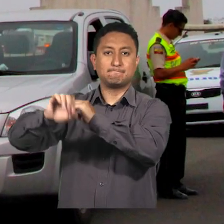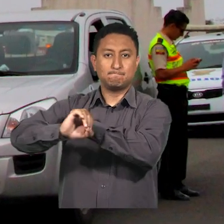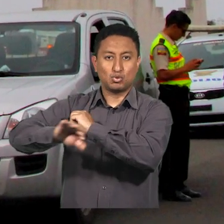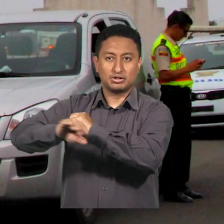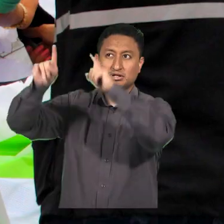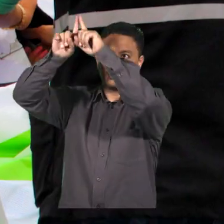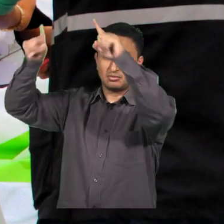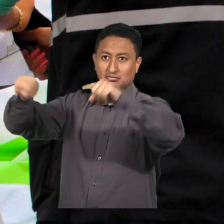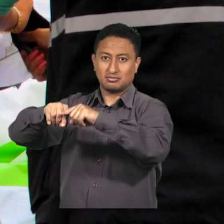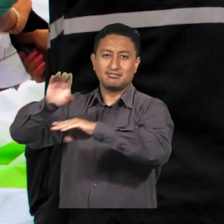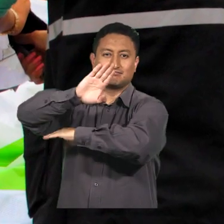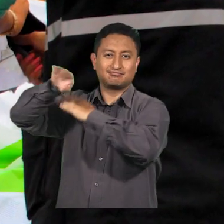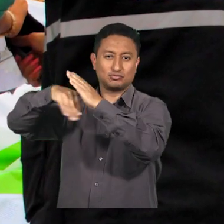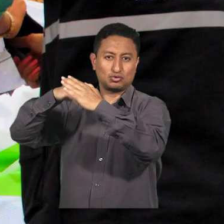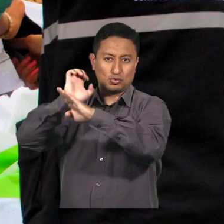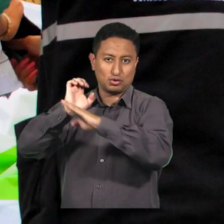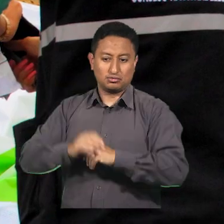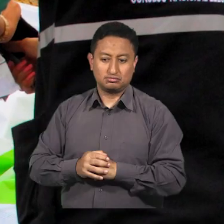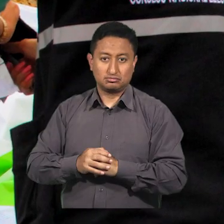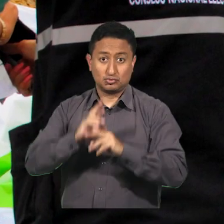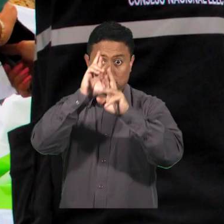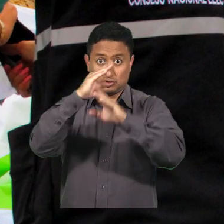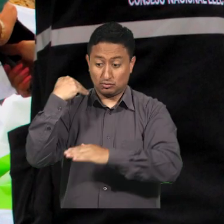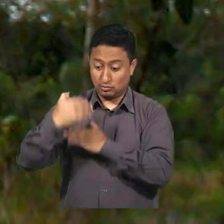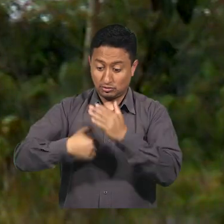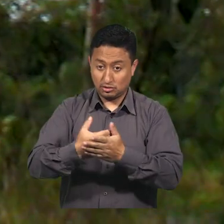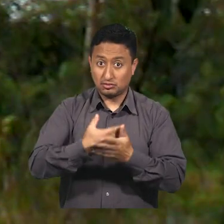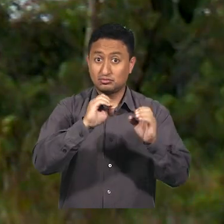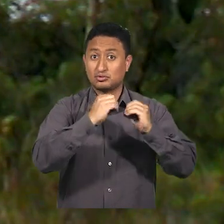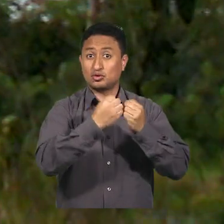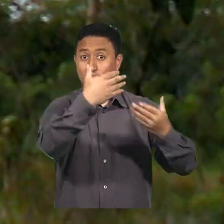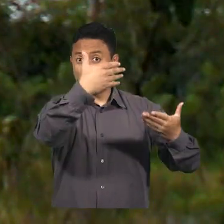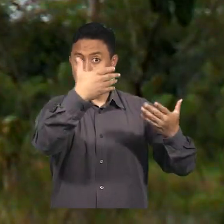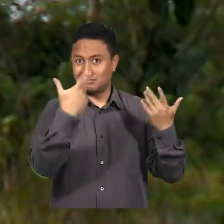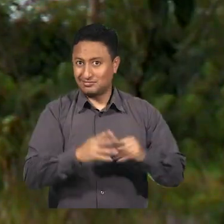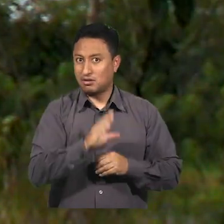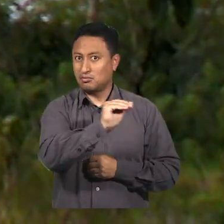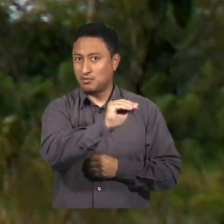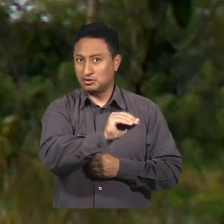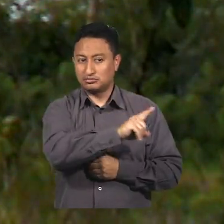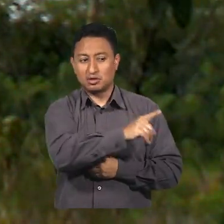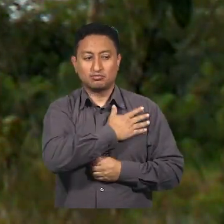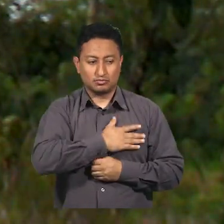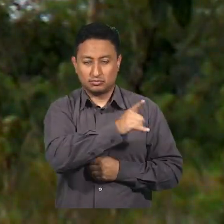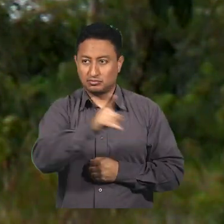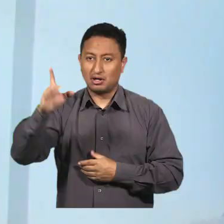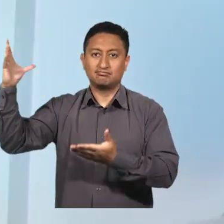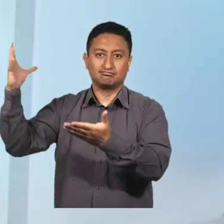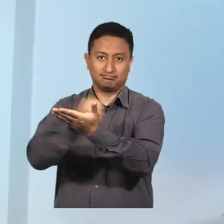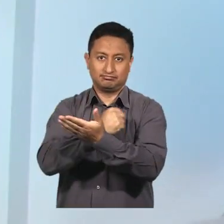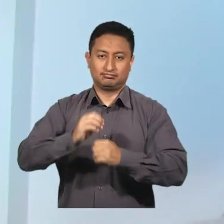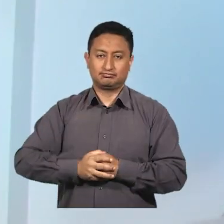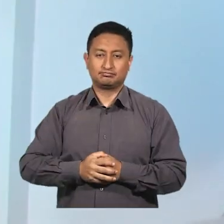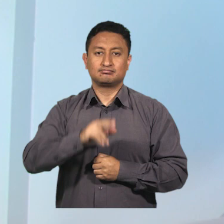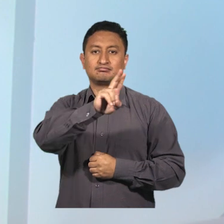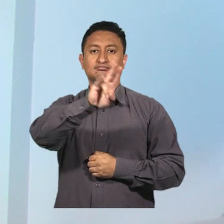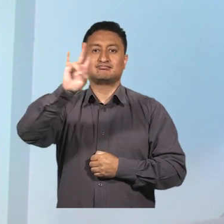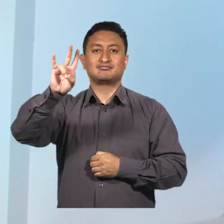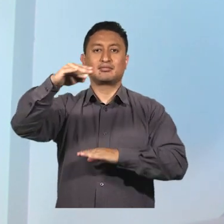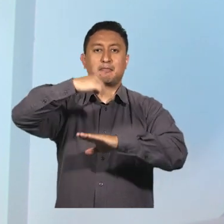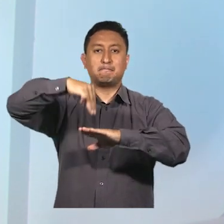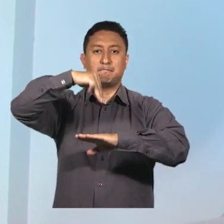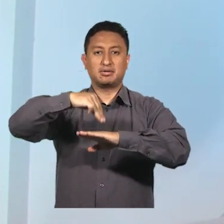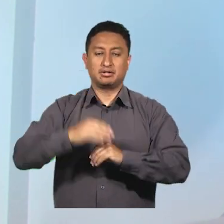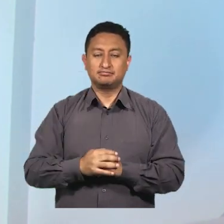nacional. Siguiendo el debido proceso, notificó a las organizaciones políticas para su retiro inmediato. 27 en Manaví,